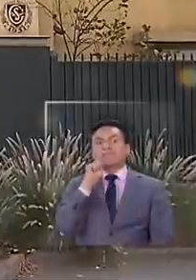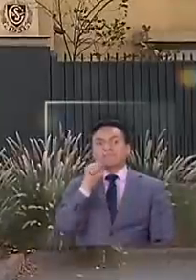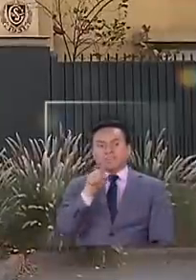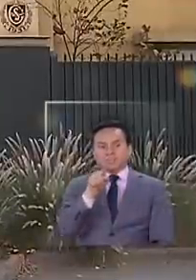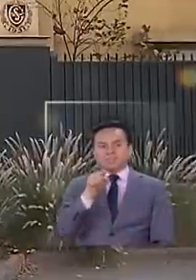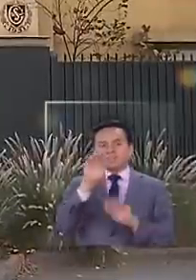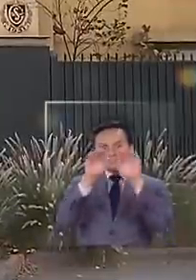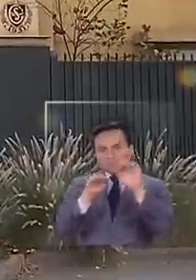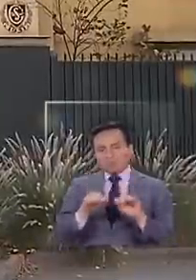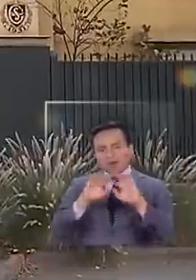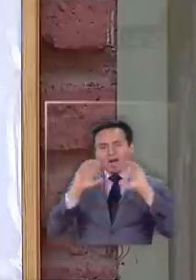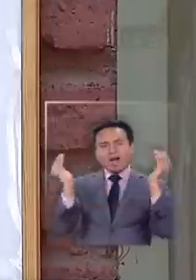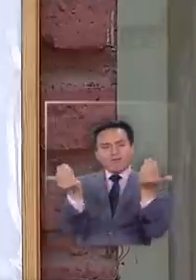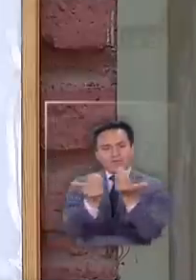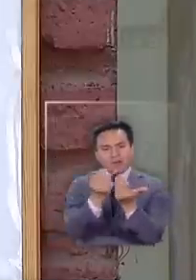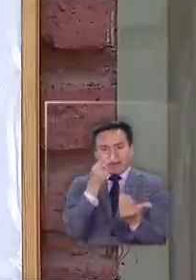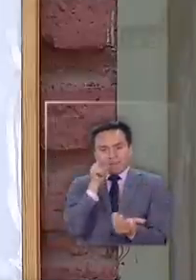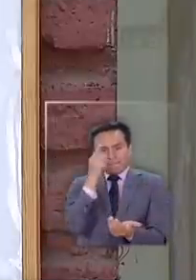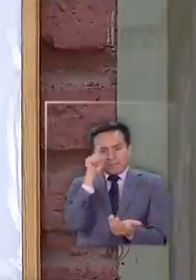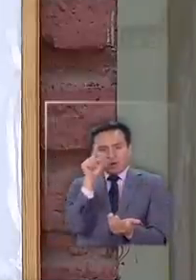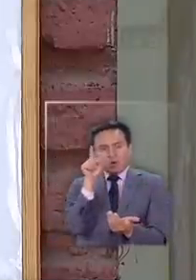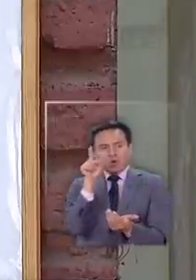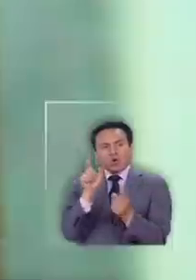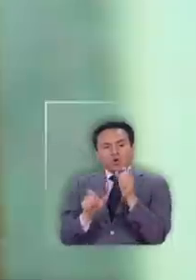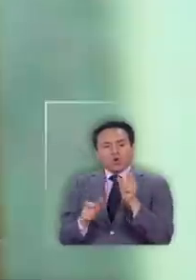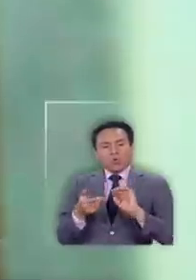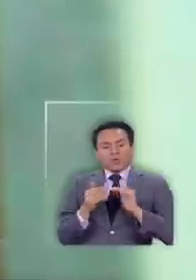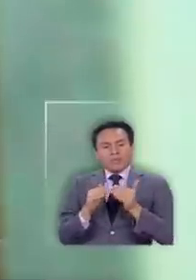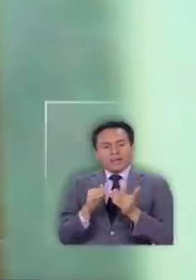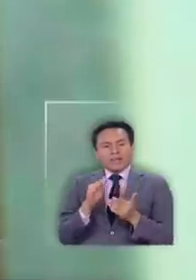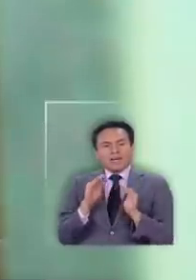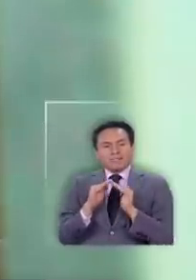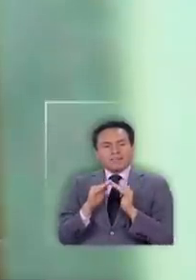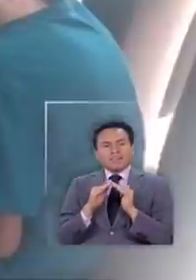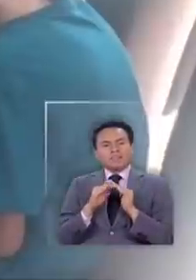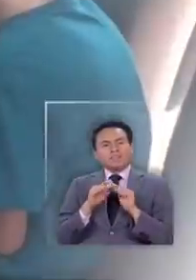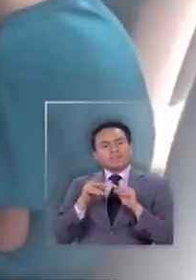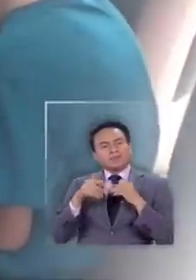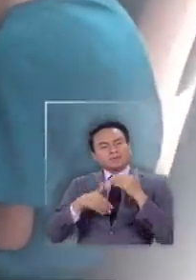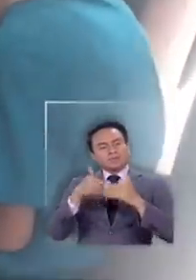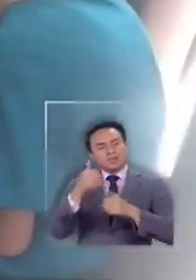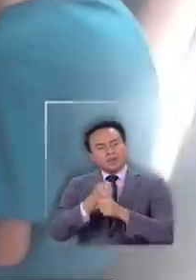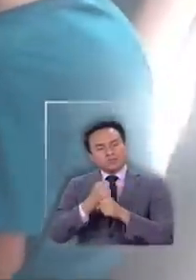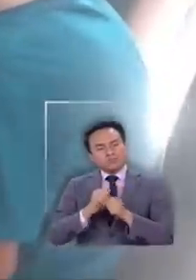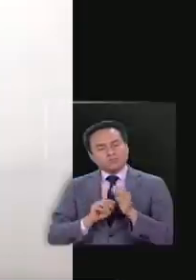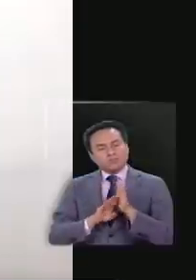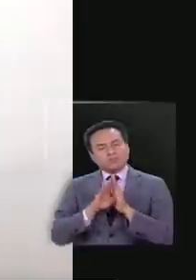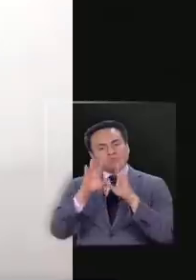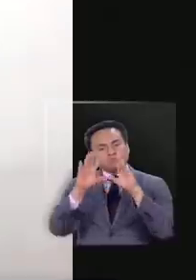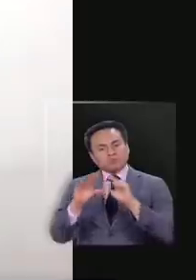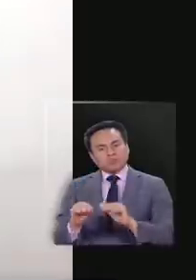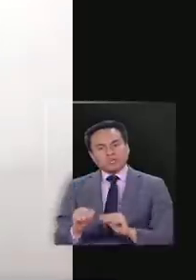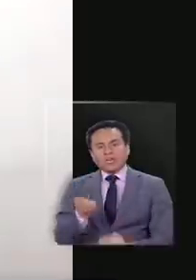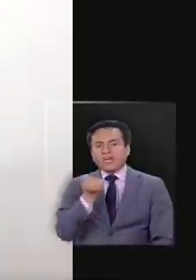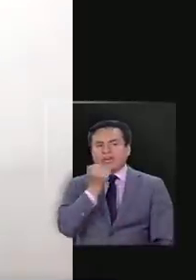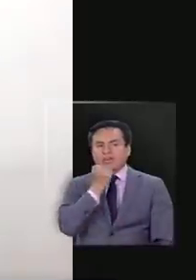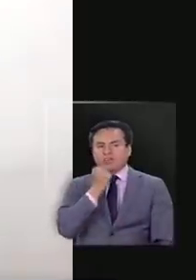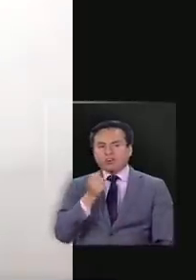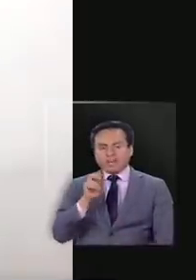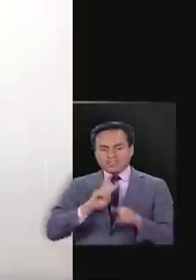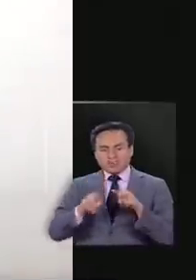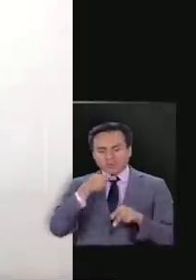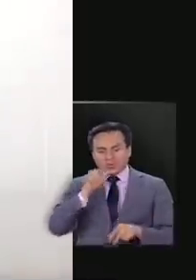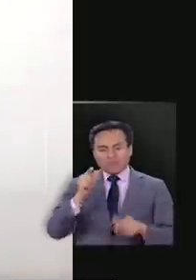Bueno, se verá igual por fuera, pero su comunidad en casa deberá abandonar el ritmo de trabajo que ha adquirido. Sería un error adelantar las